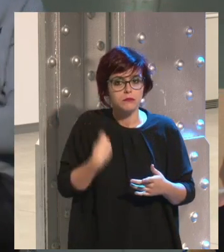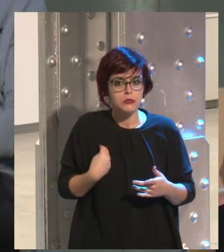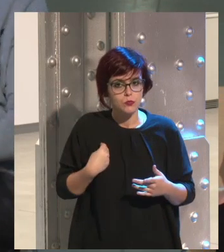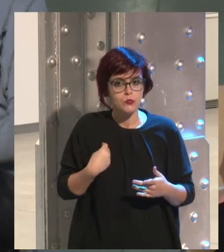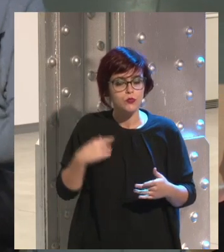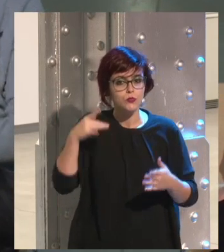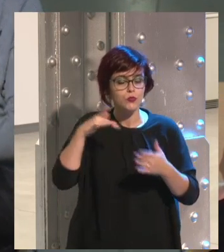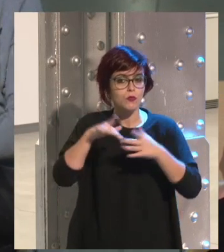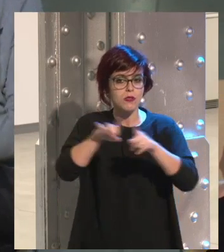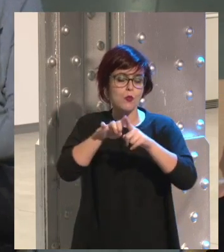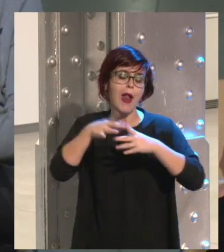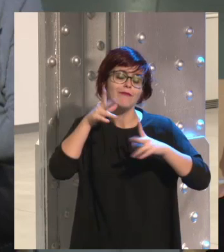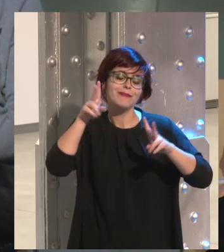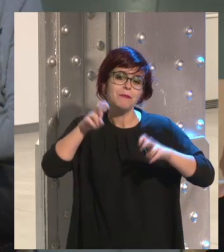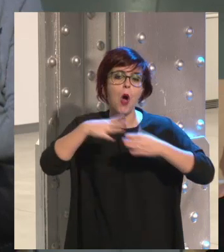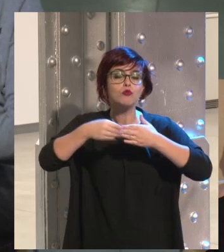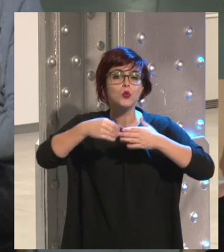usuarios activos.